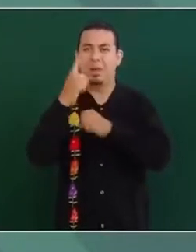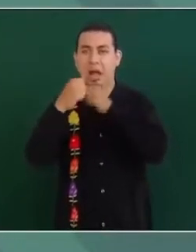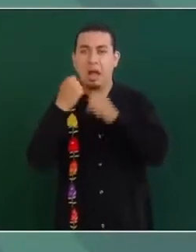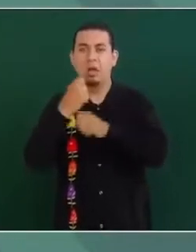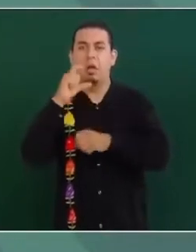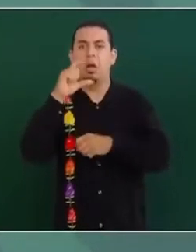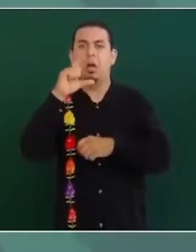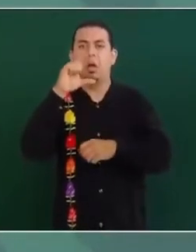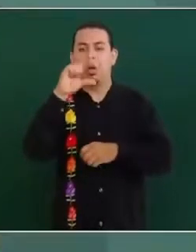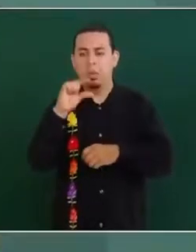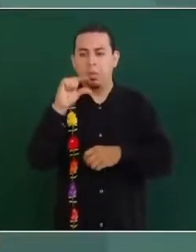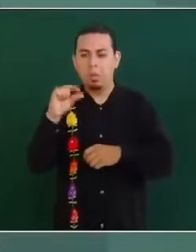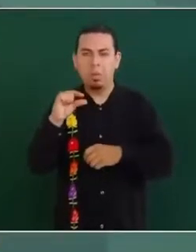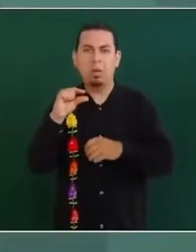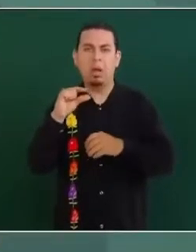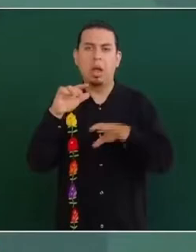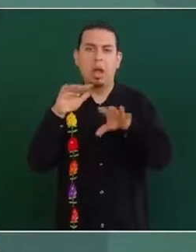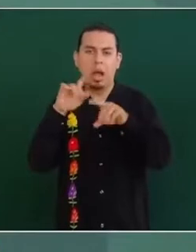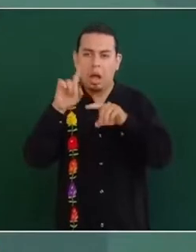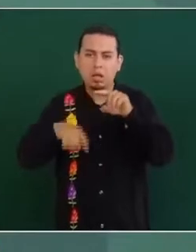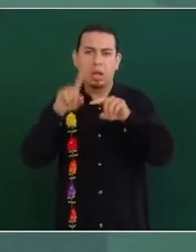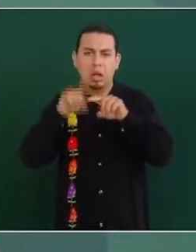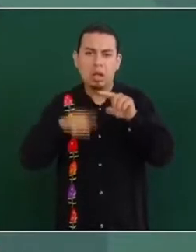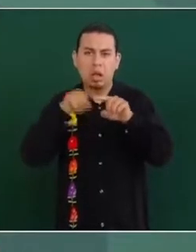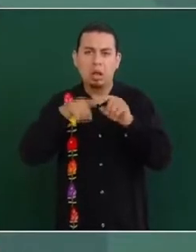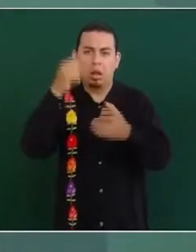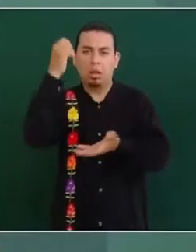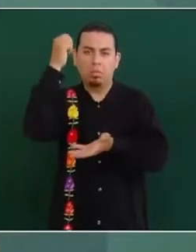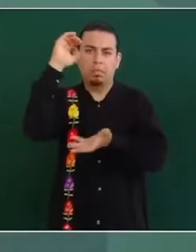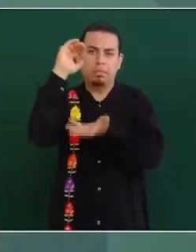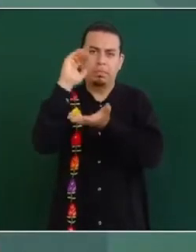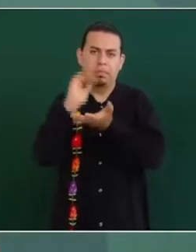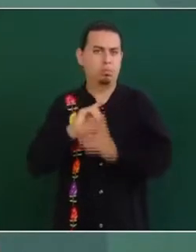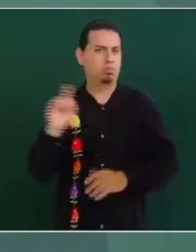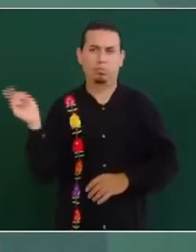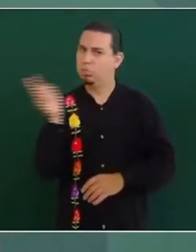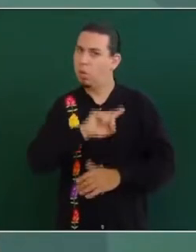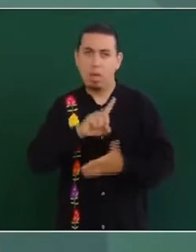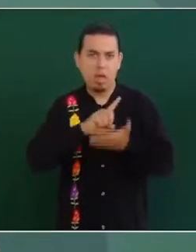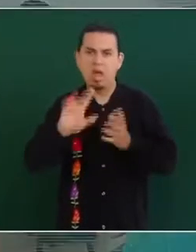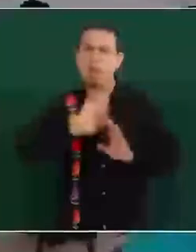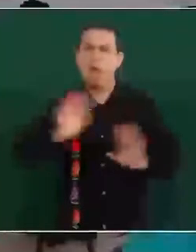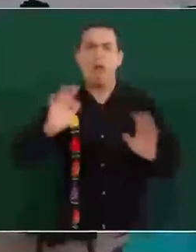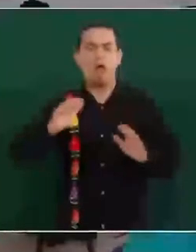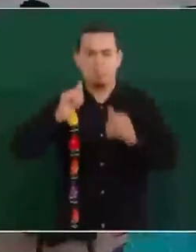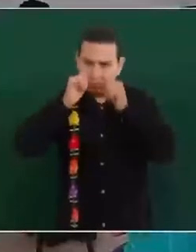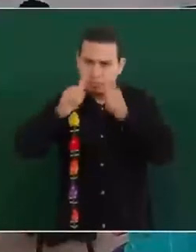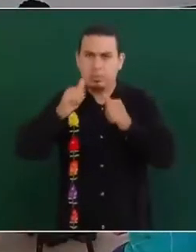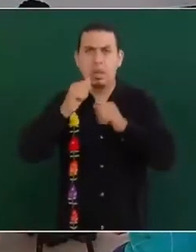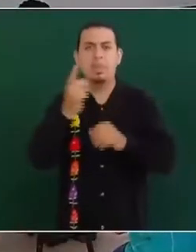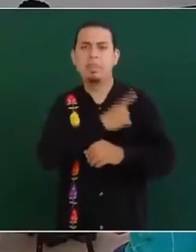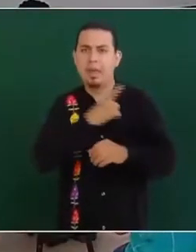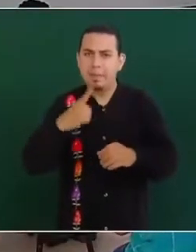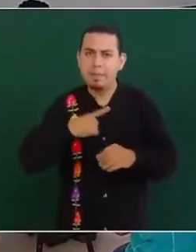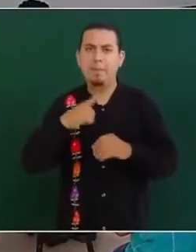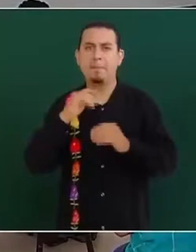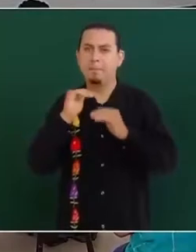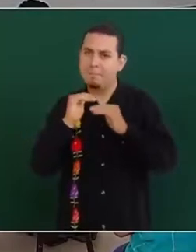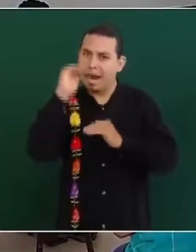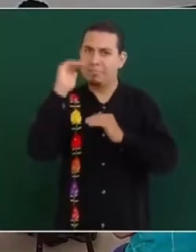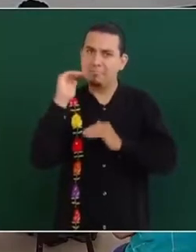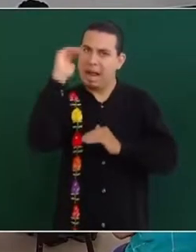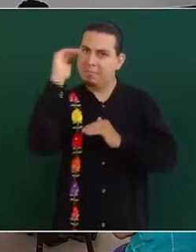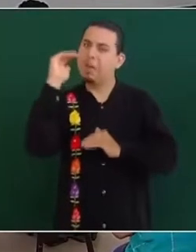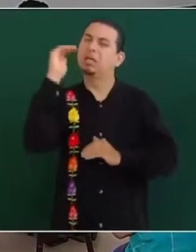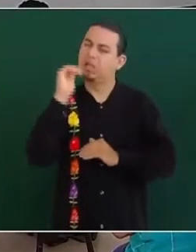con año el presupuesto para estos derechos. O sea, cada vez tiene que ser más.